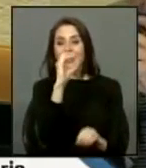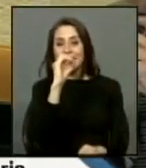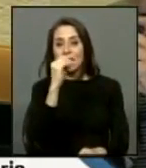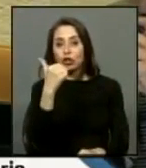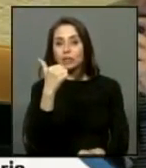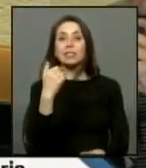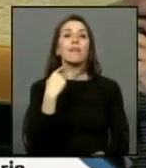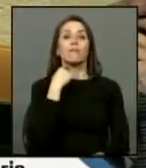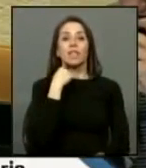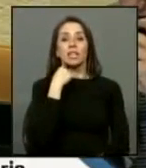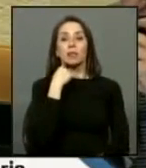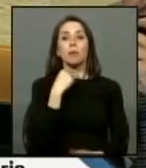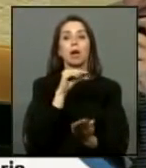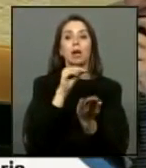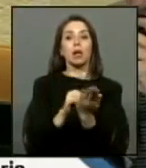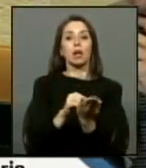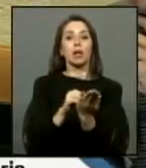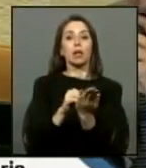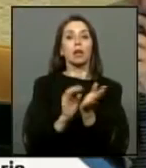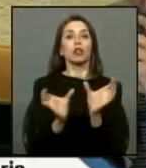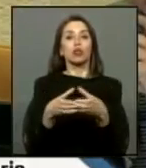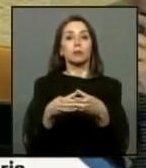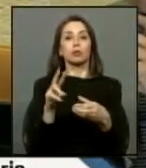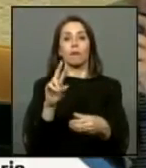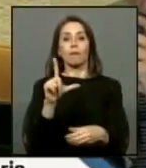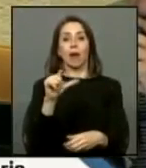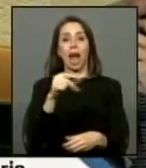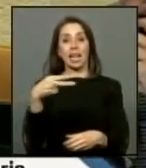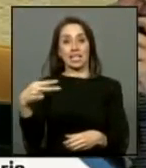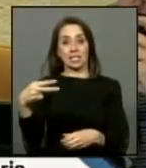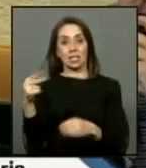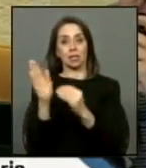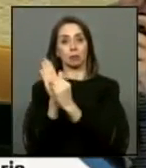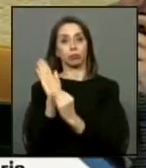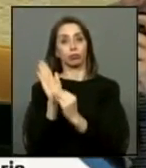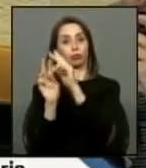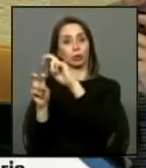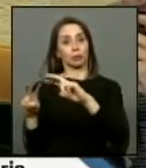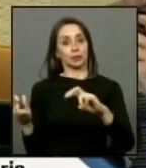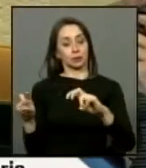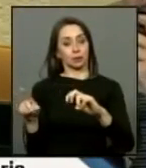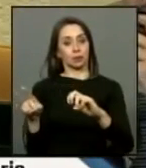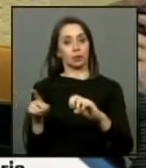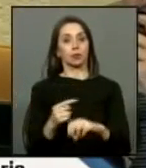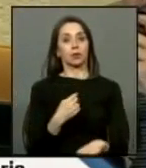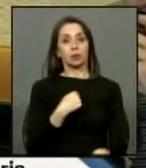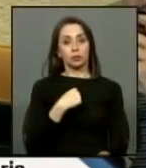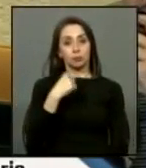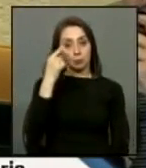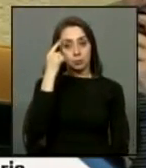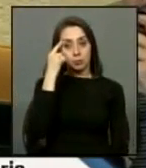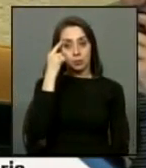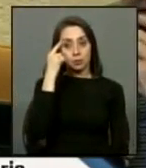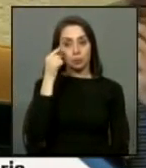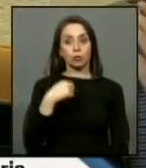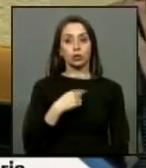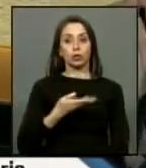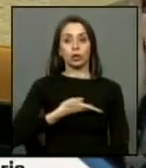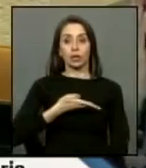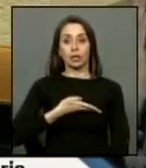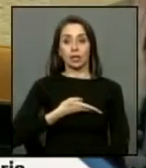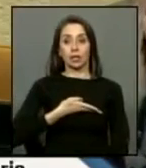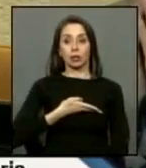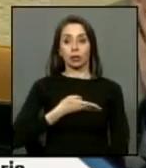calificadas por la comisión VALES y a mí me parece tengo una